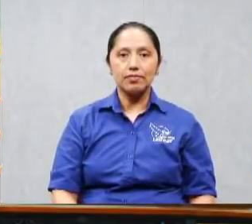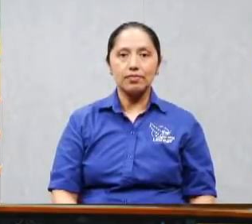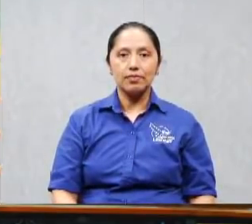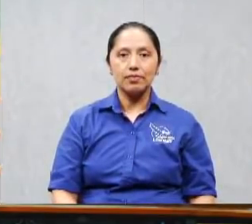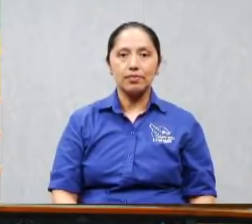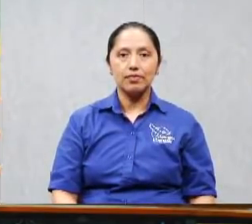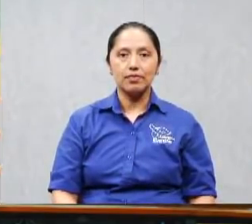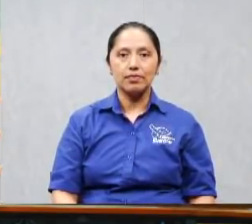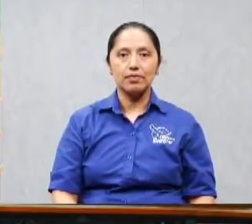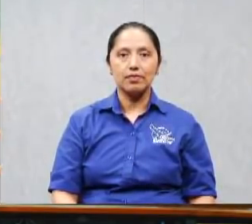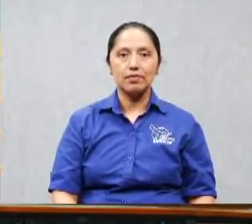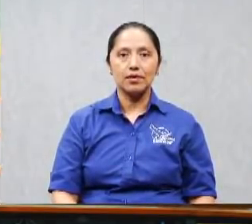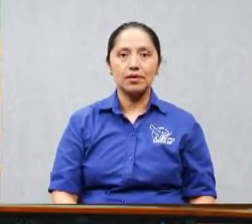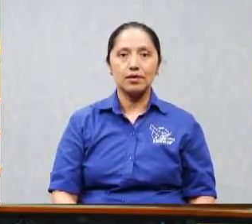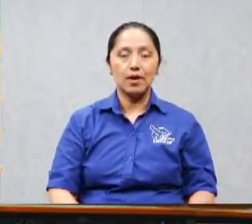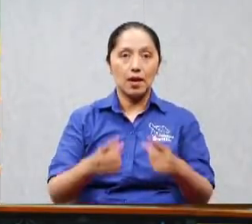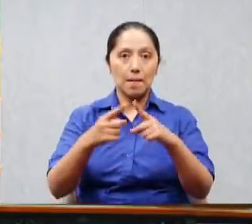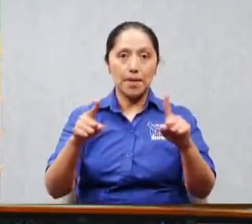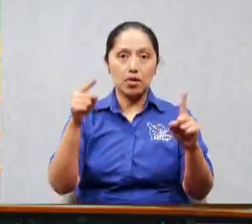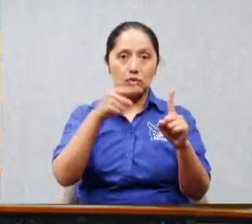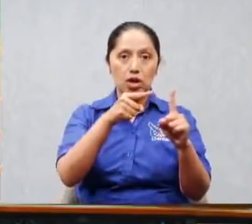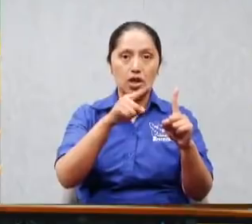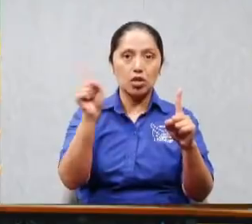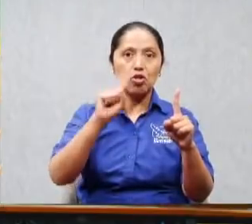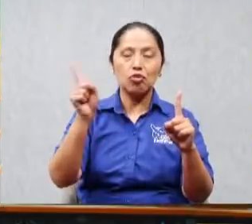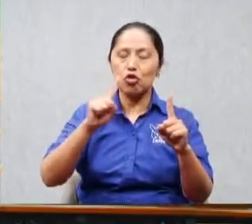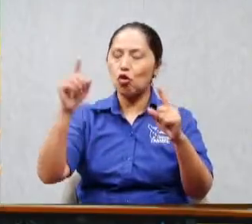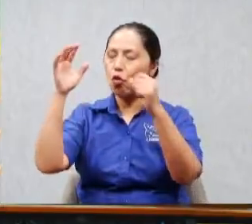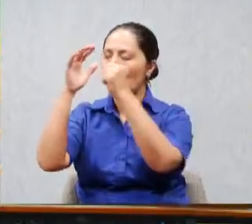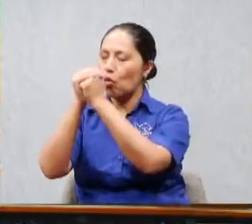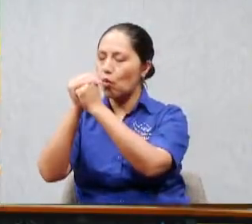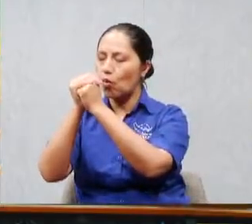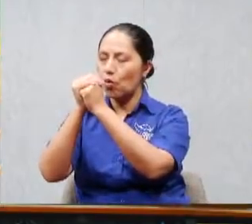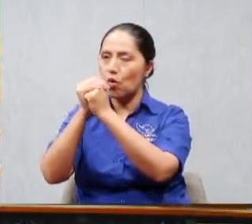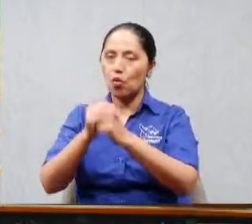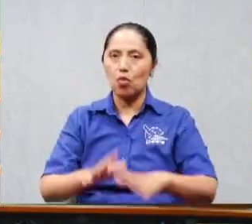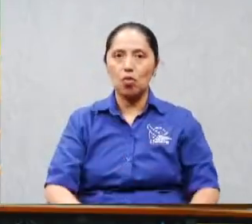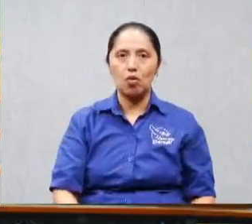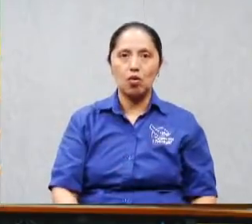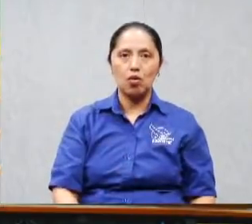bueno pero no oró y la tormenta es causa mía